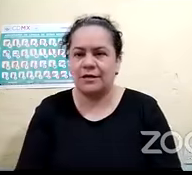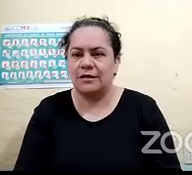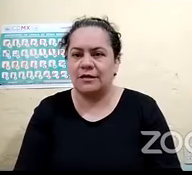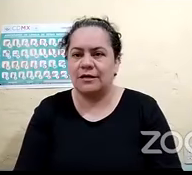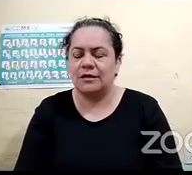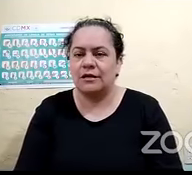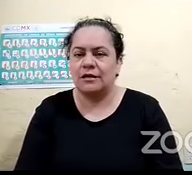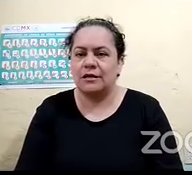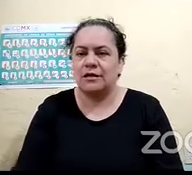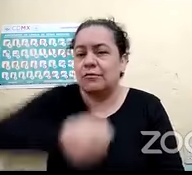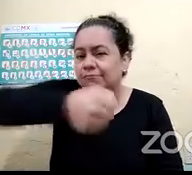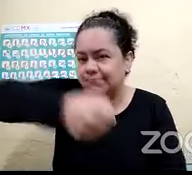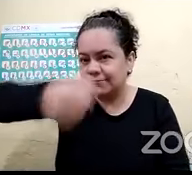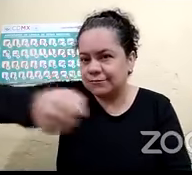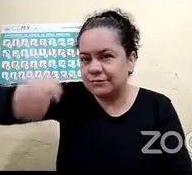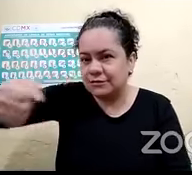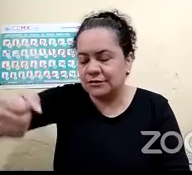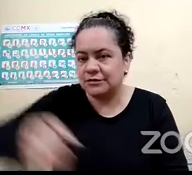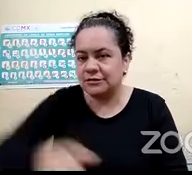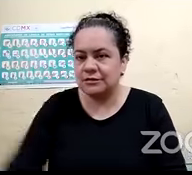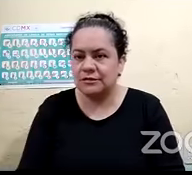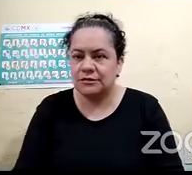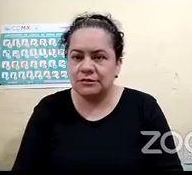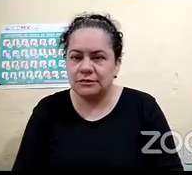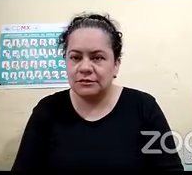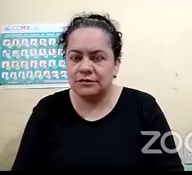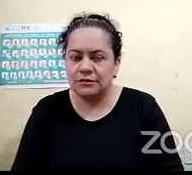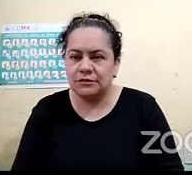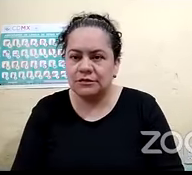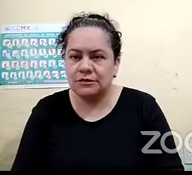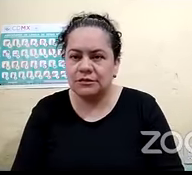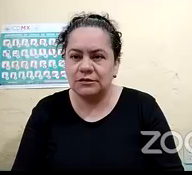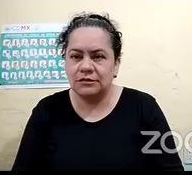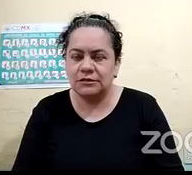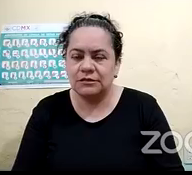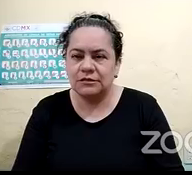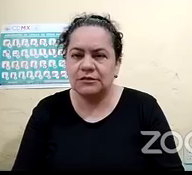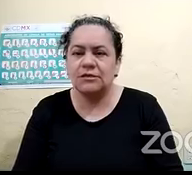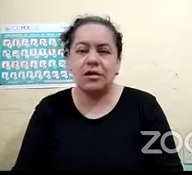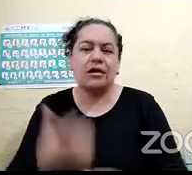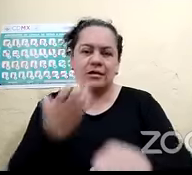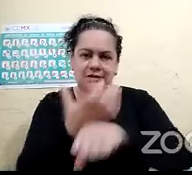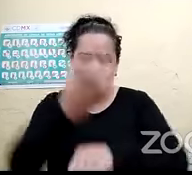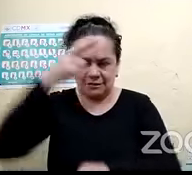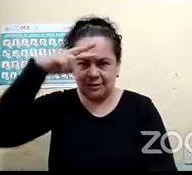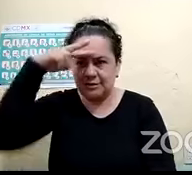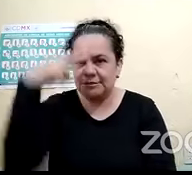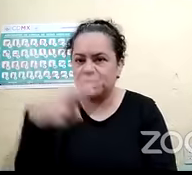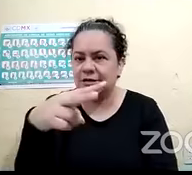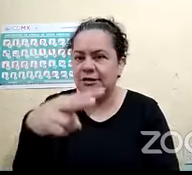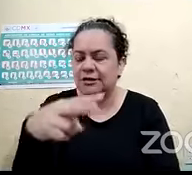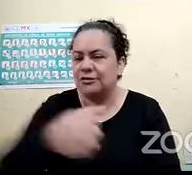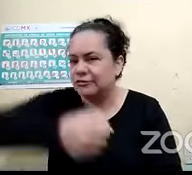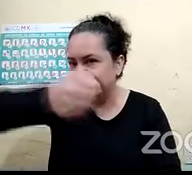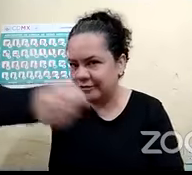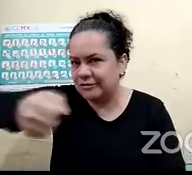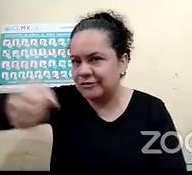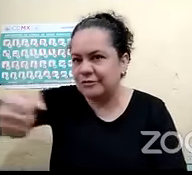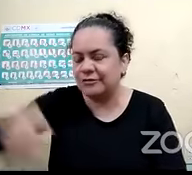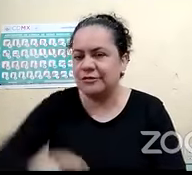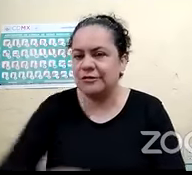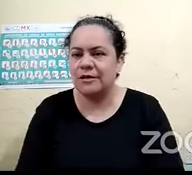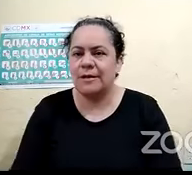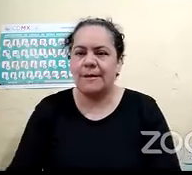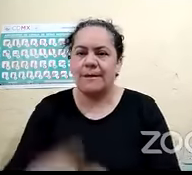Capulac, Estado de México. Legobren, también de la Ciudad de México. Muy